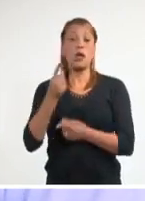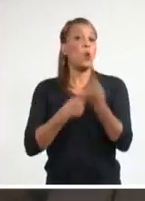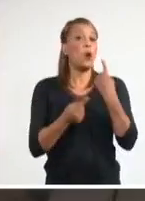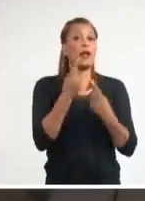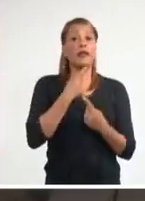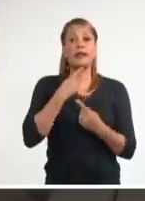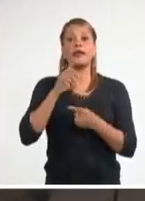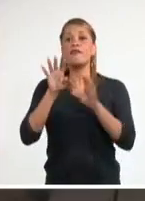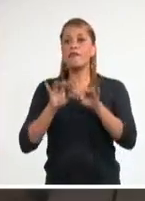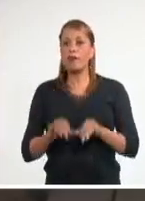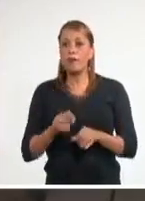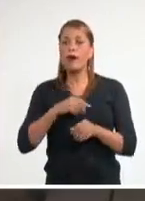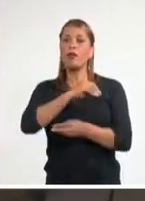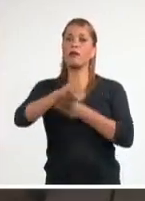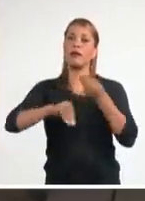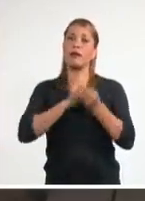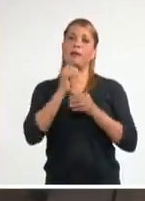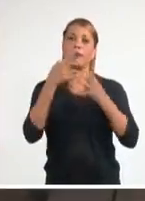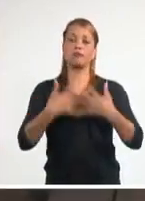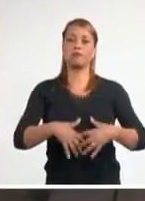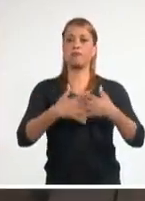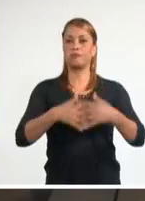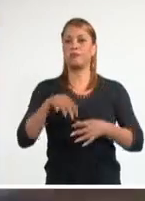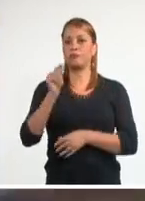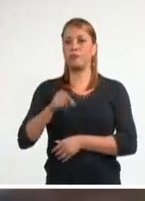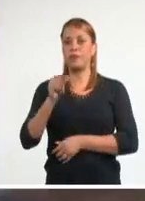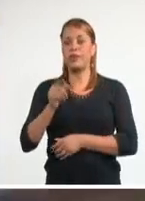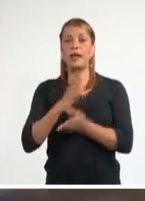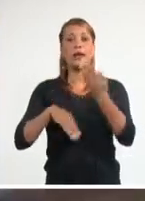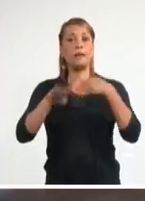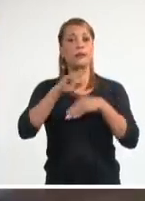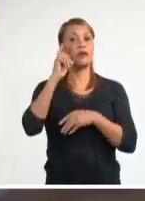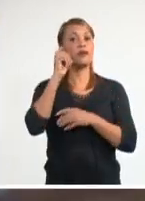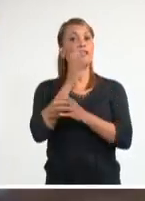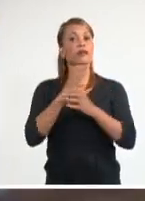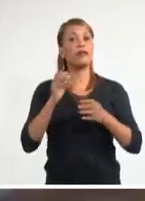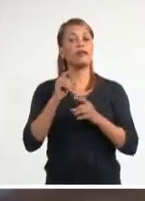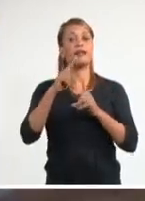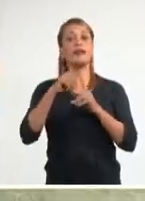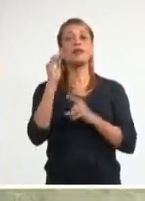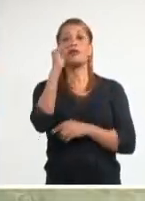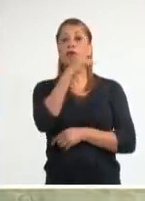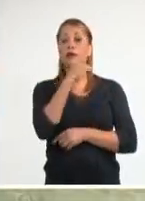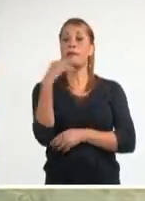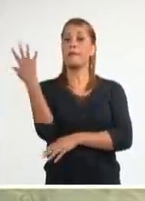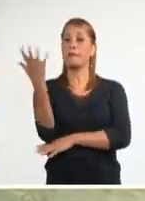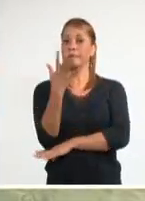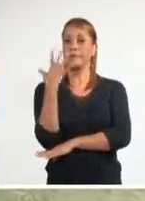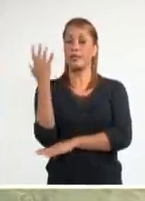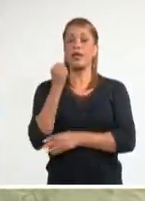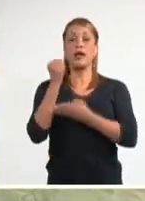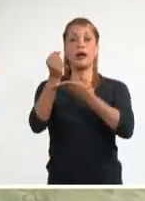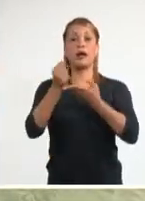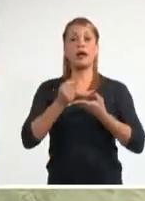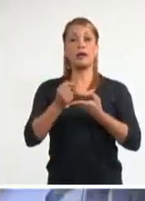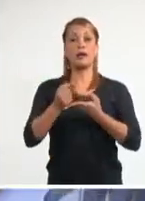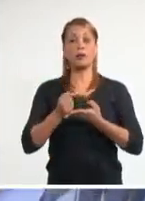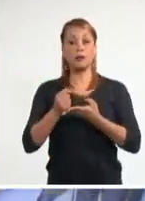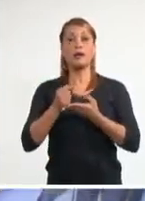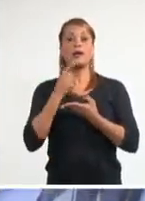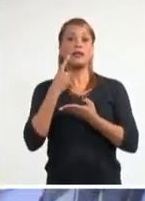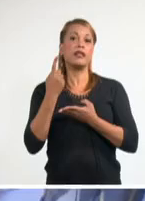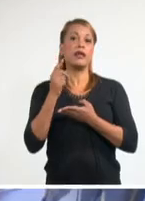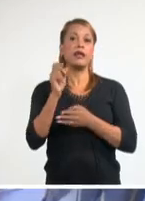hecho productor. Con la guía del proyecto Infogeo del Ministerio de Ciencia, Tecnología y Medio Ambiente y el apoyo del Programa de Naciones Unidas para el